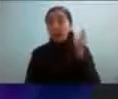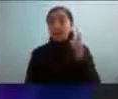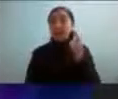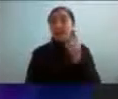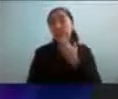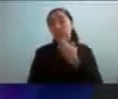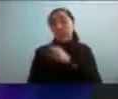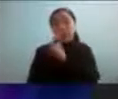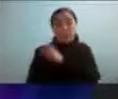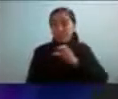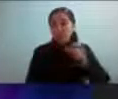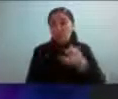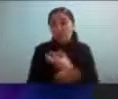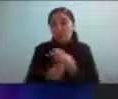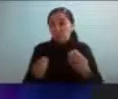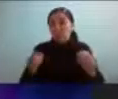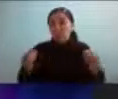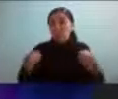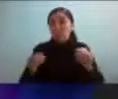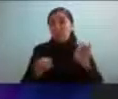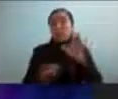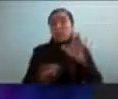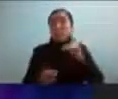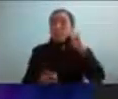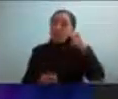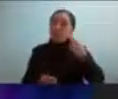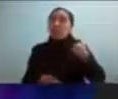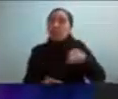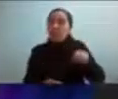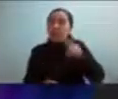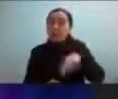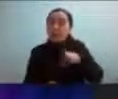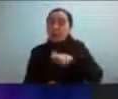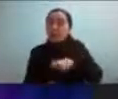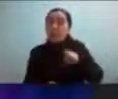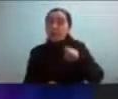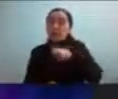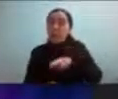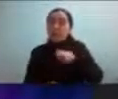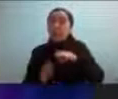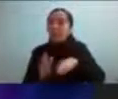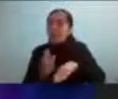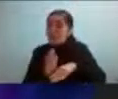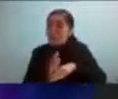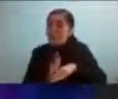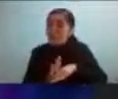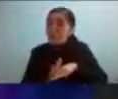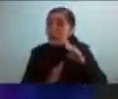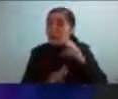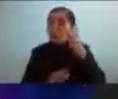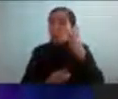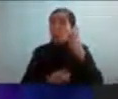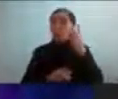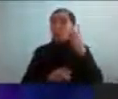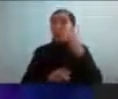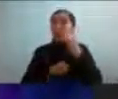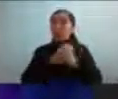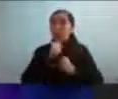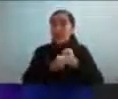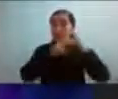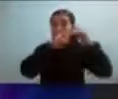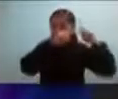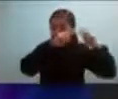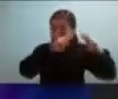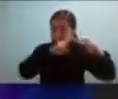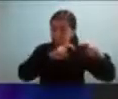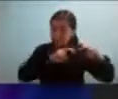personas en el espectro autista pero es mucho más frecuente y esto es un hallazgo de investigación de los últimos dos o tres años que cada vez se fortalece más